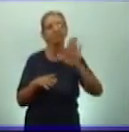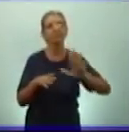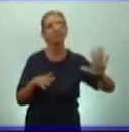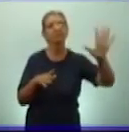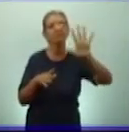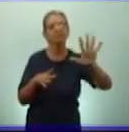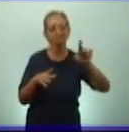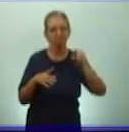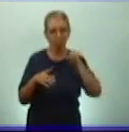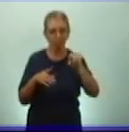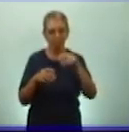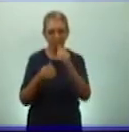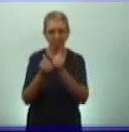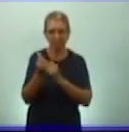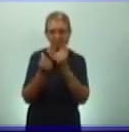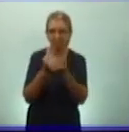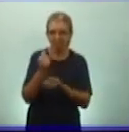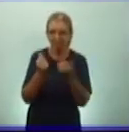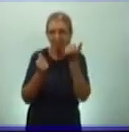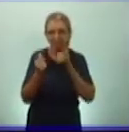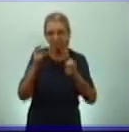cereal más sembrado en el mundo.